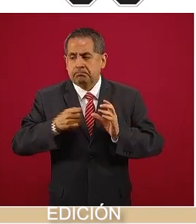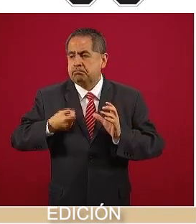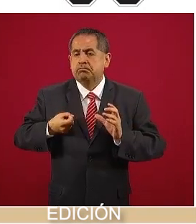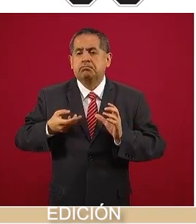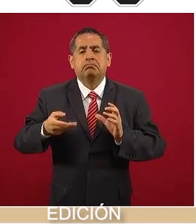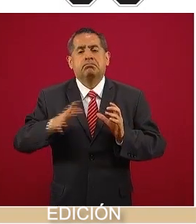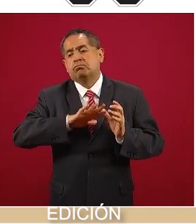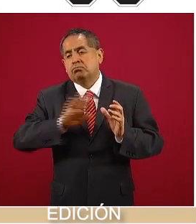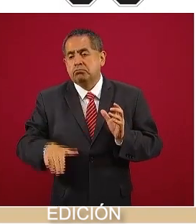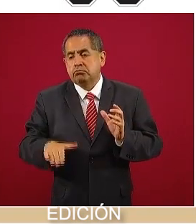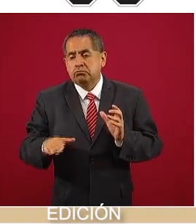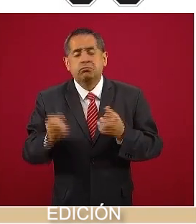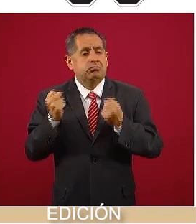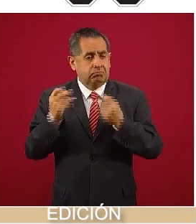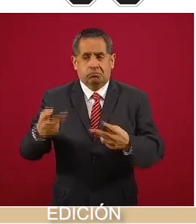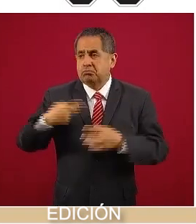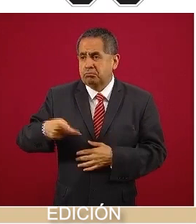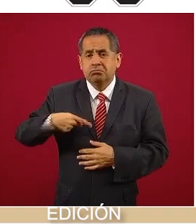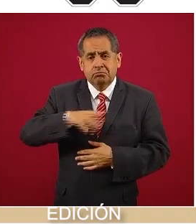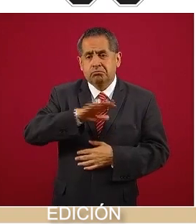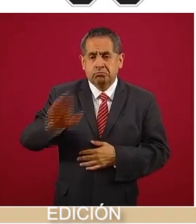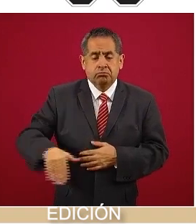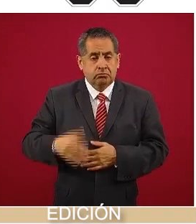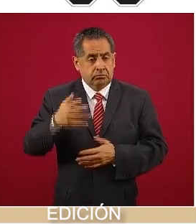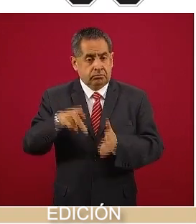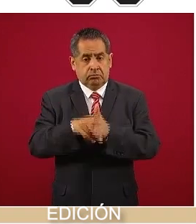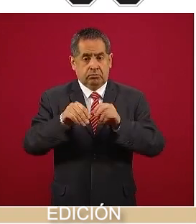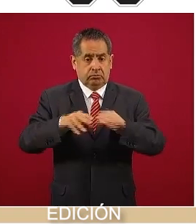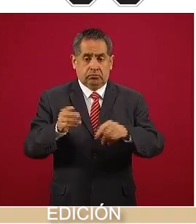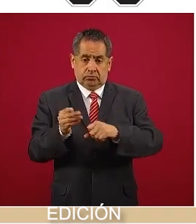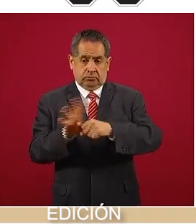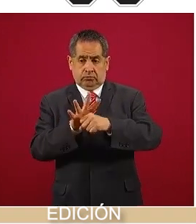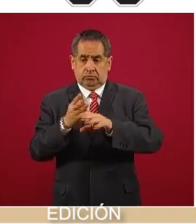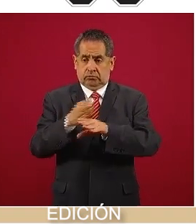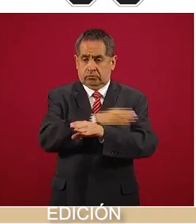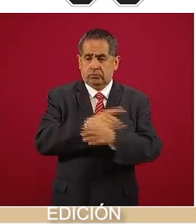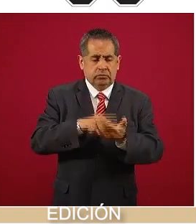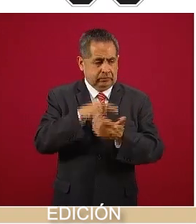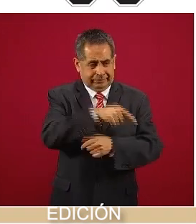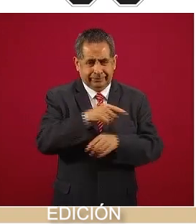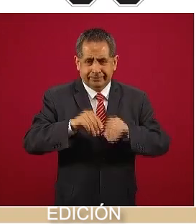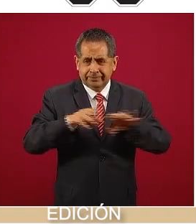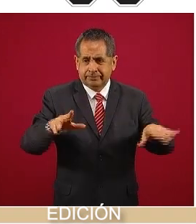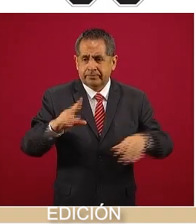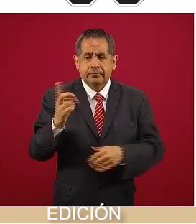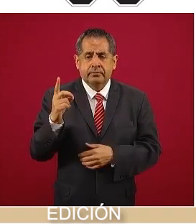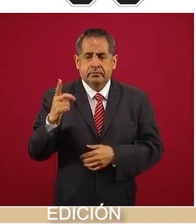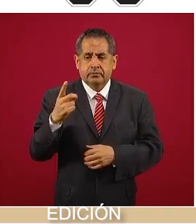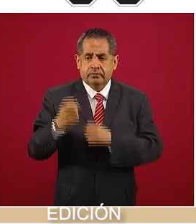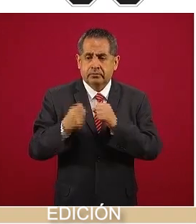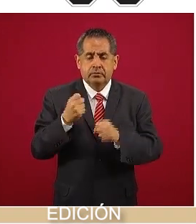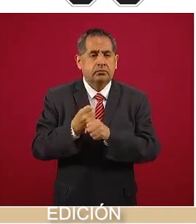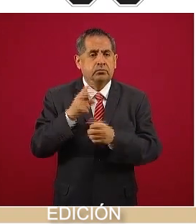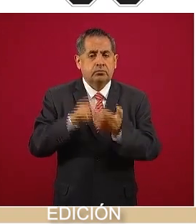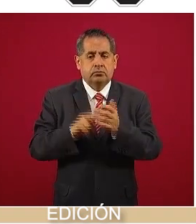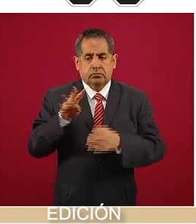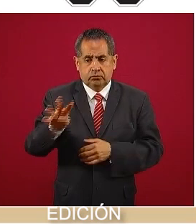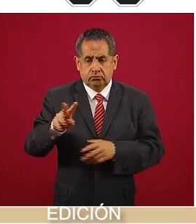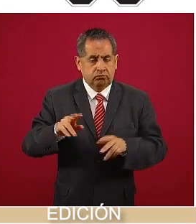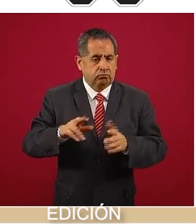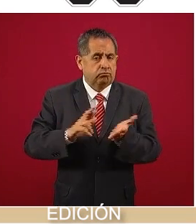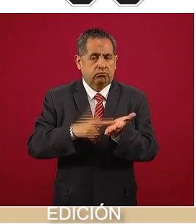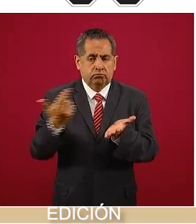en México. Este artículo fue publicado antes de COVID, fue publicado en diciembre de 2019 en una revista